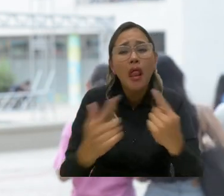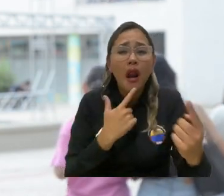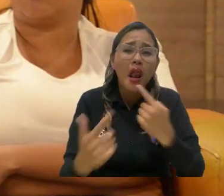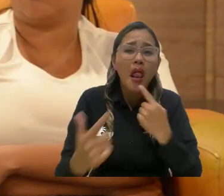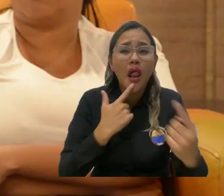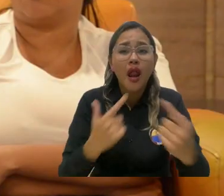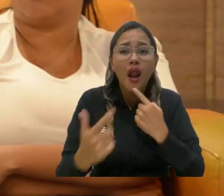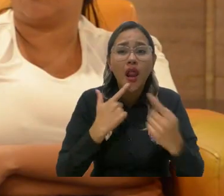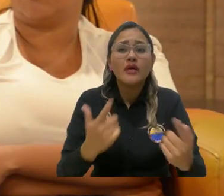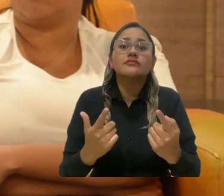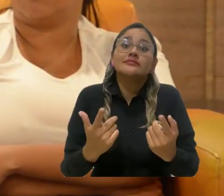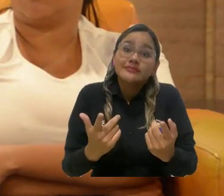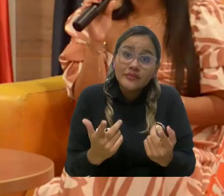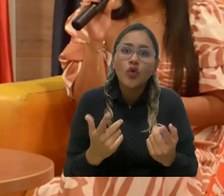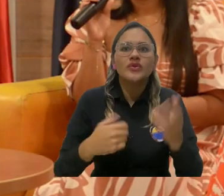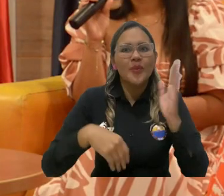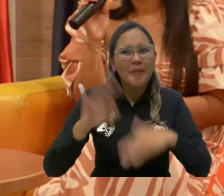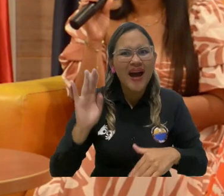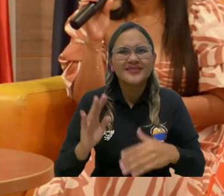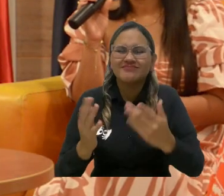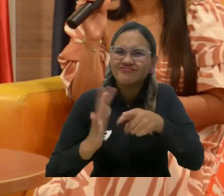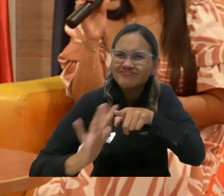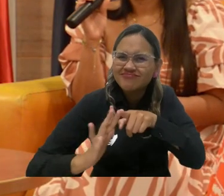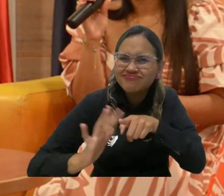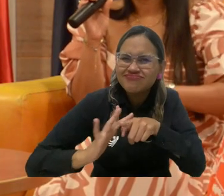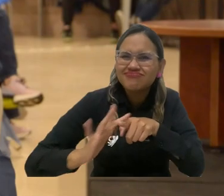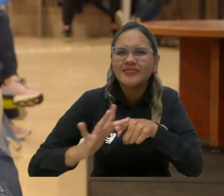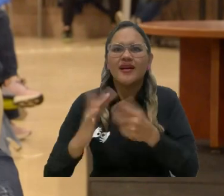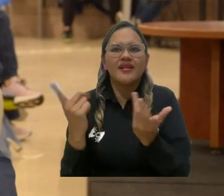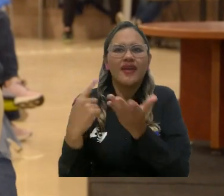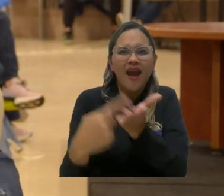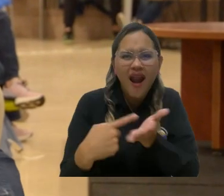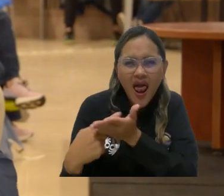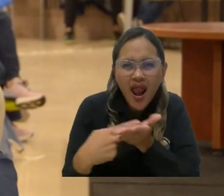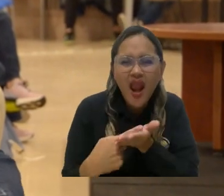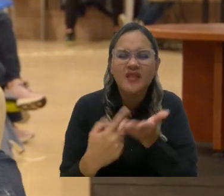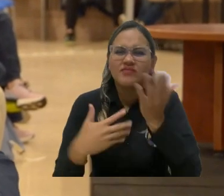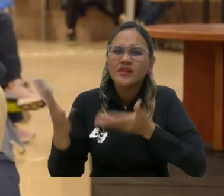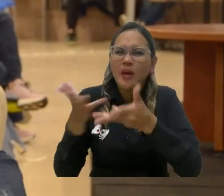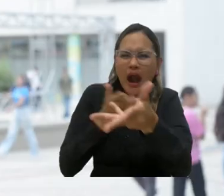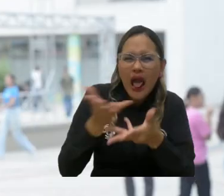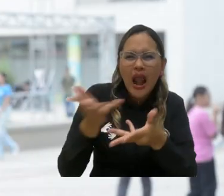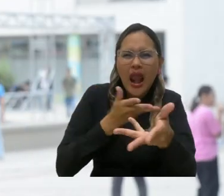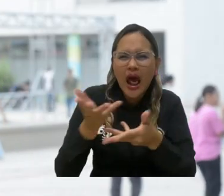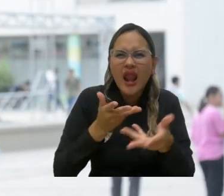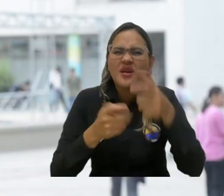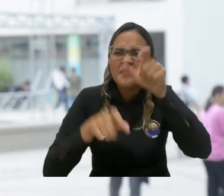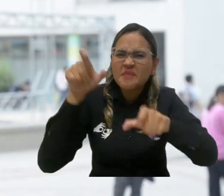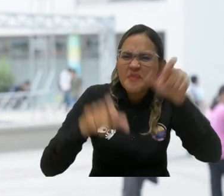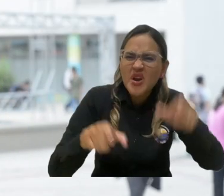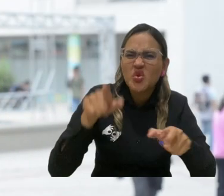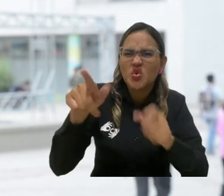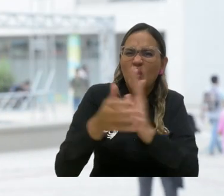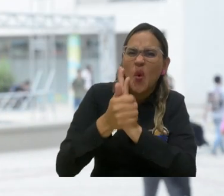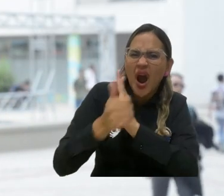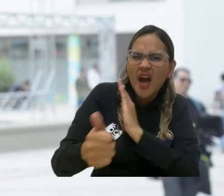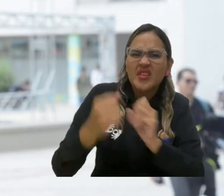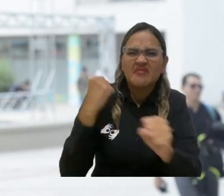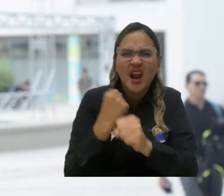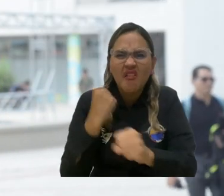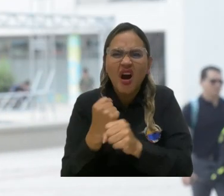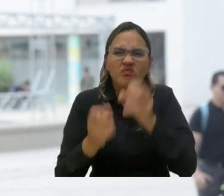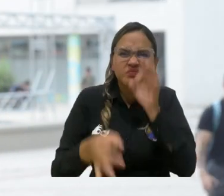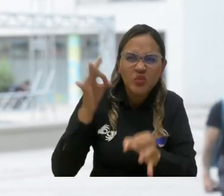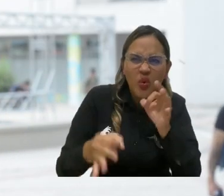investigación, se abran estos espacios de prácticas, de charlas, de conversatorios en donde ellos puedan interactuar con las personas que